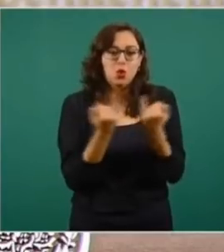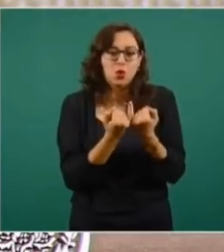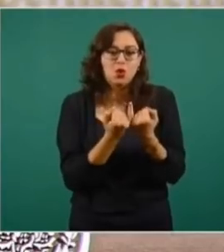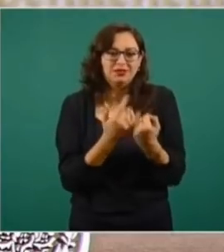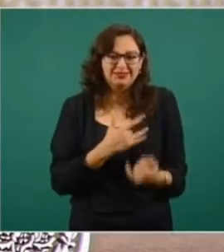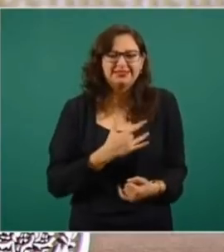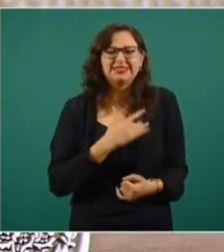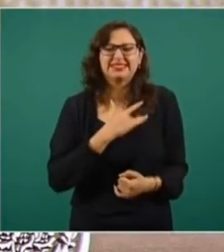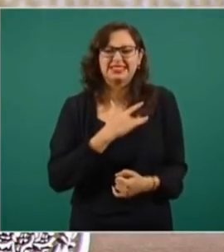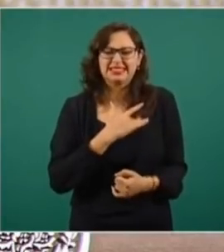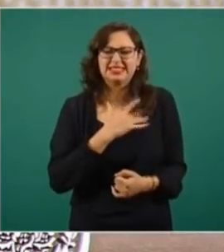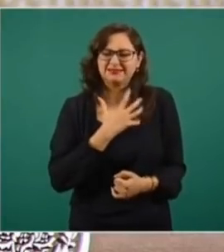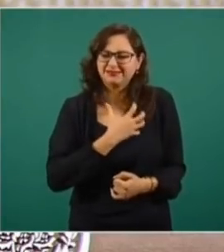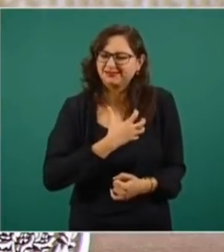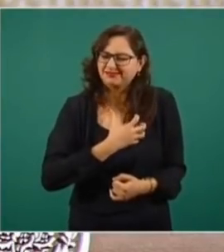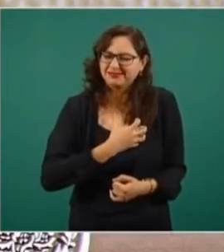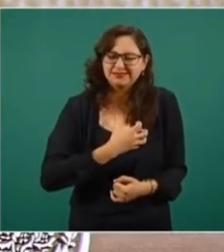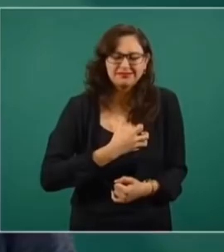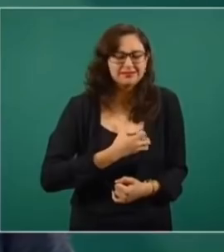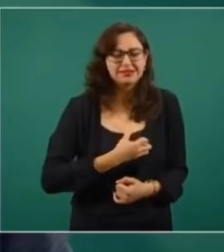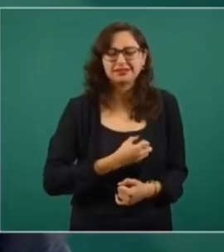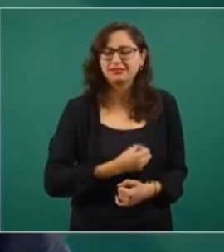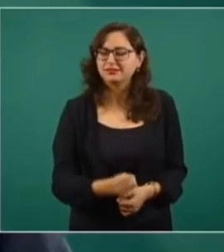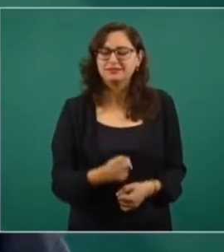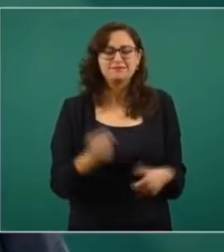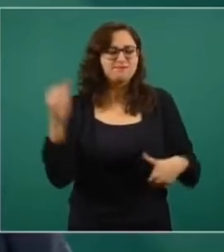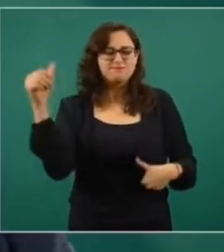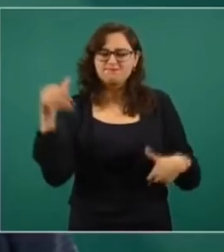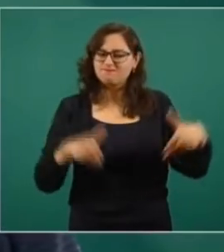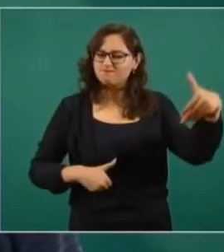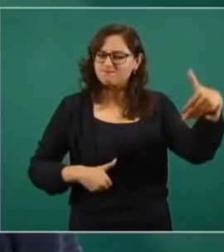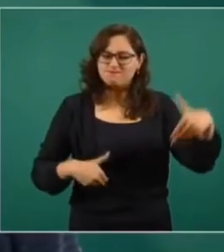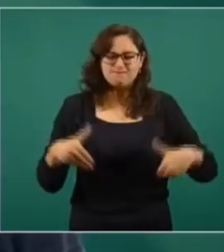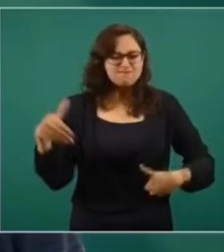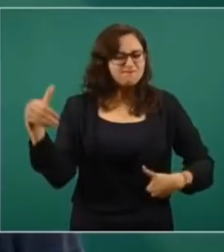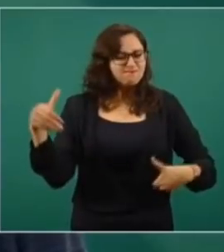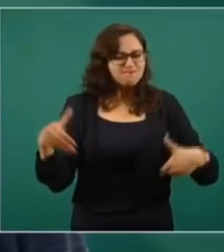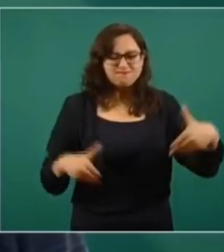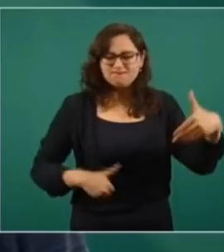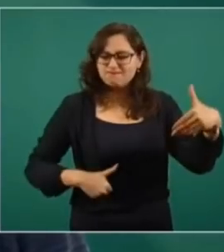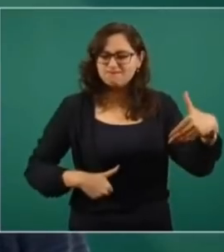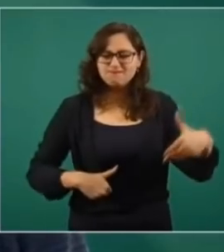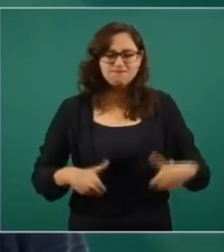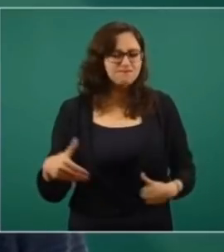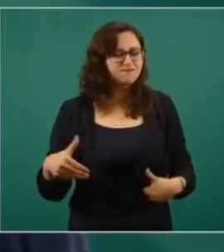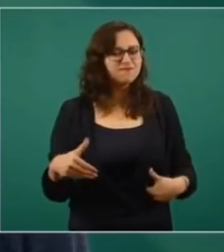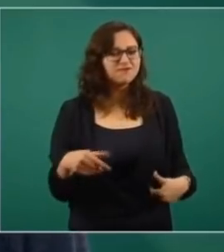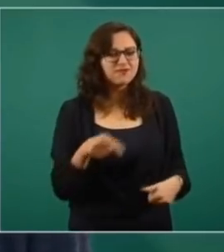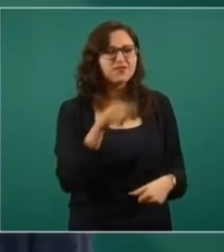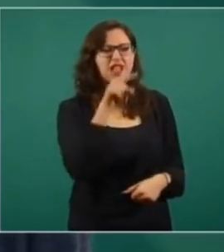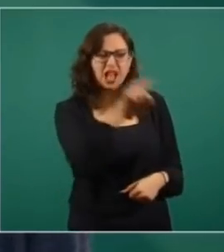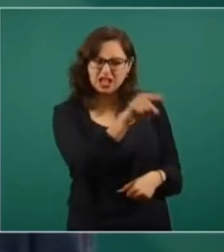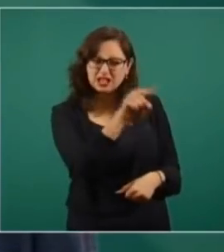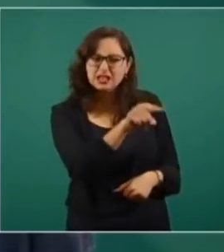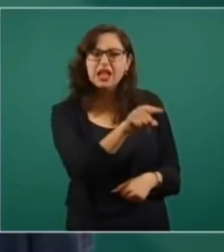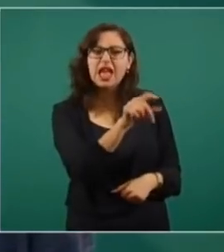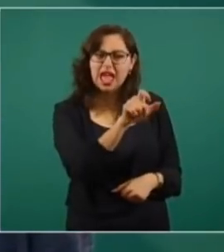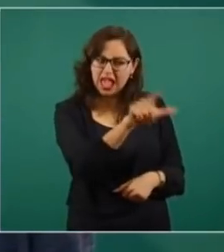lastimó y me molestó muchísimo este tipo de violencia,